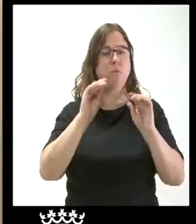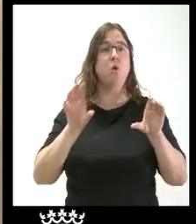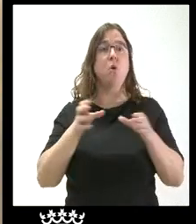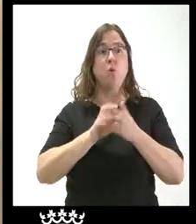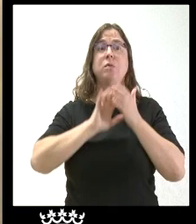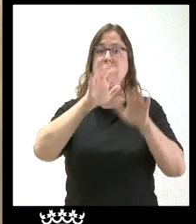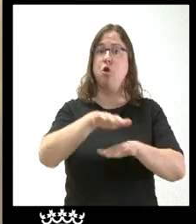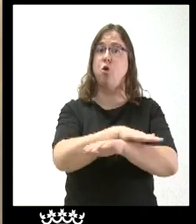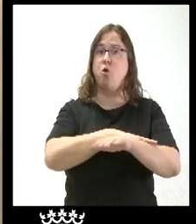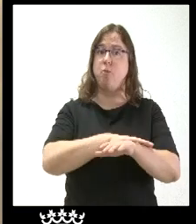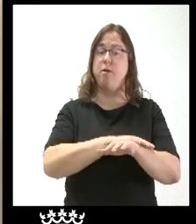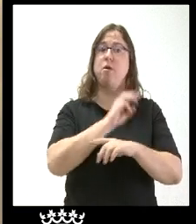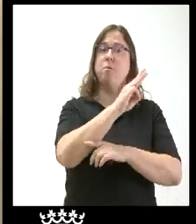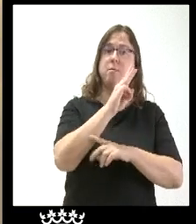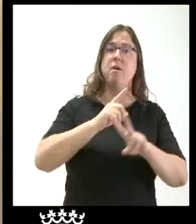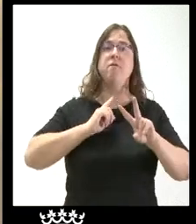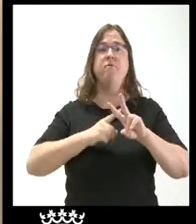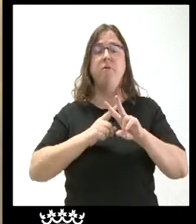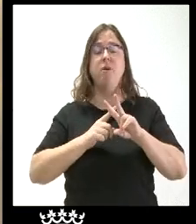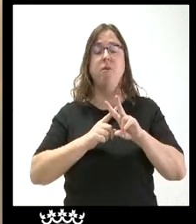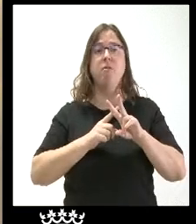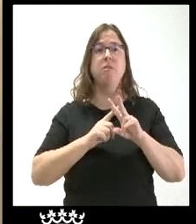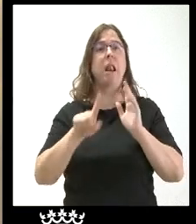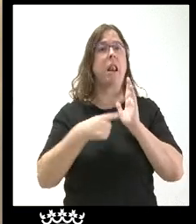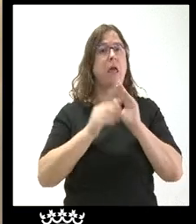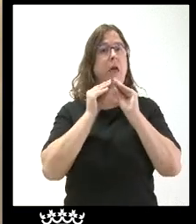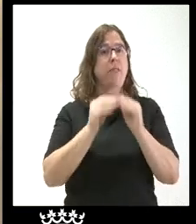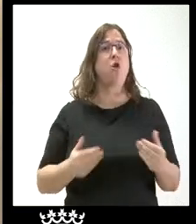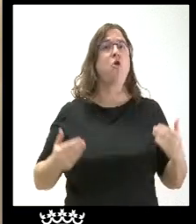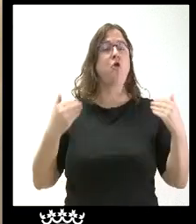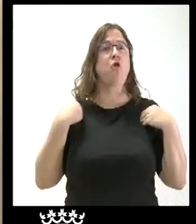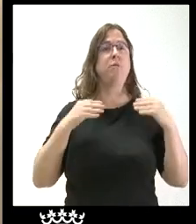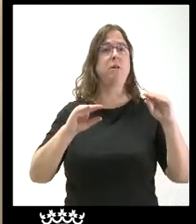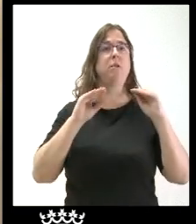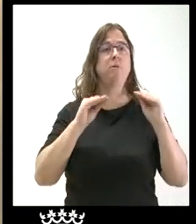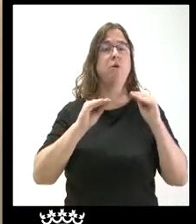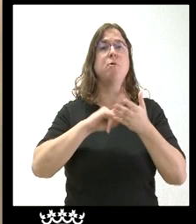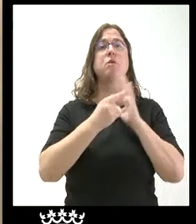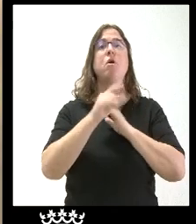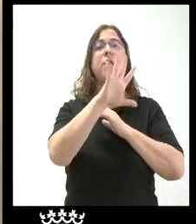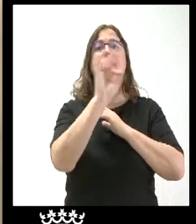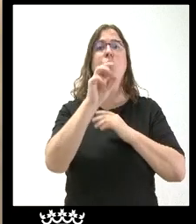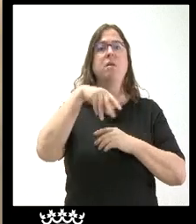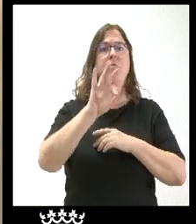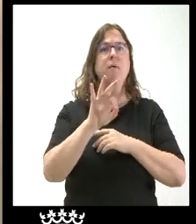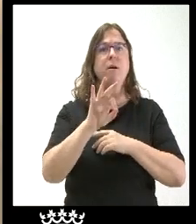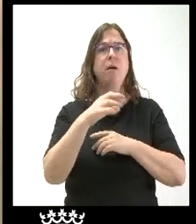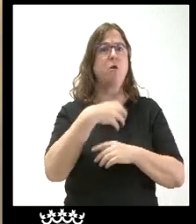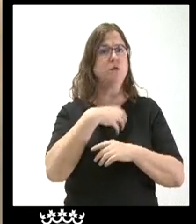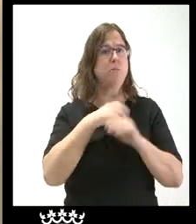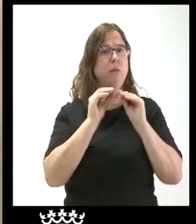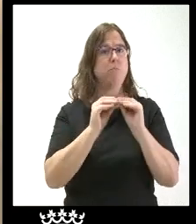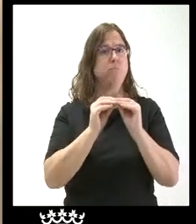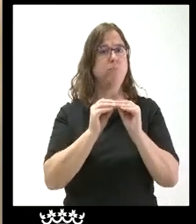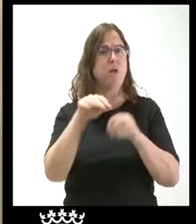PP y Vox va a legislar para que dentro de su competencia y son los proyectos de menos de 50 megavatios no se puedan instalar